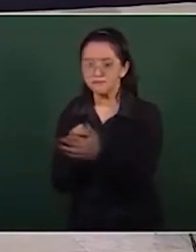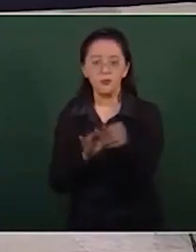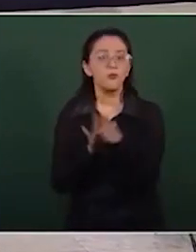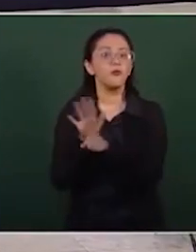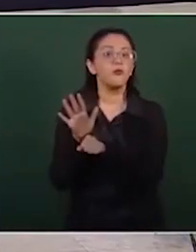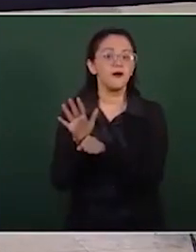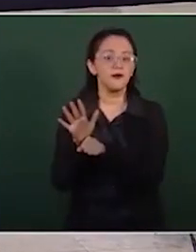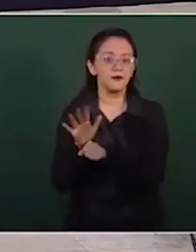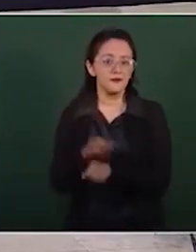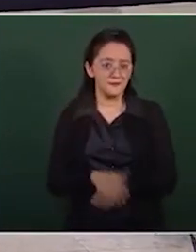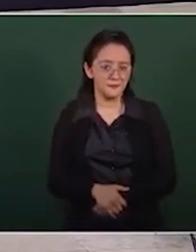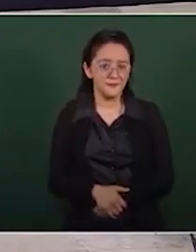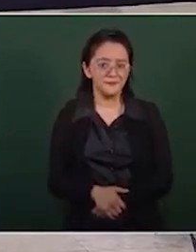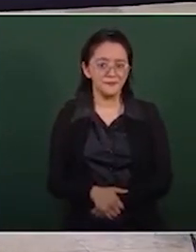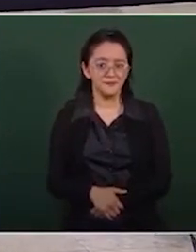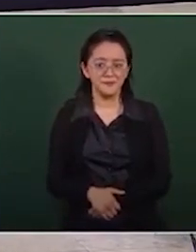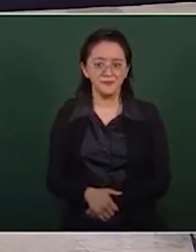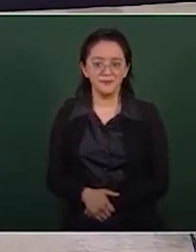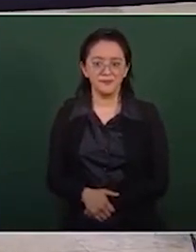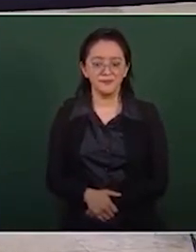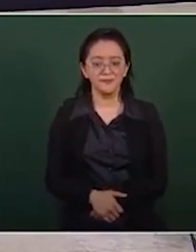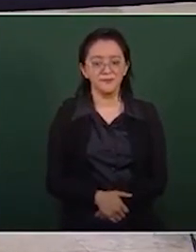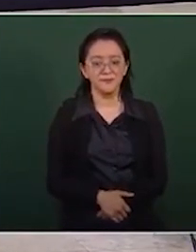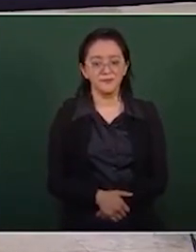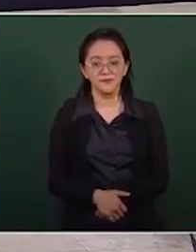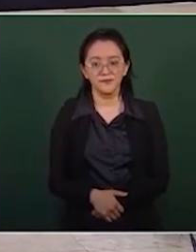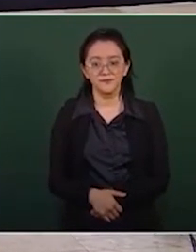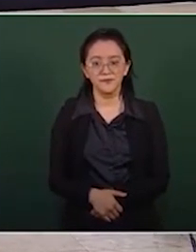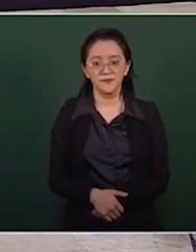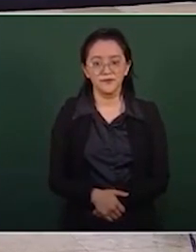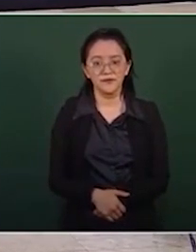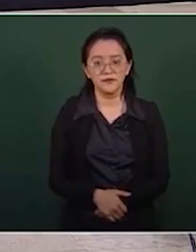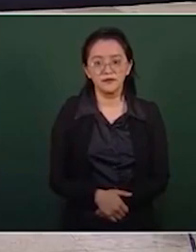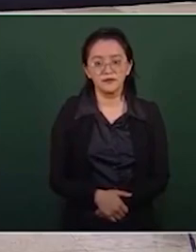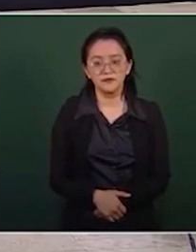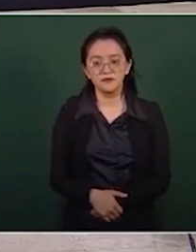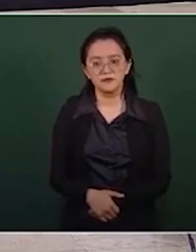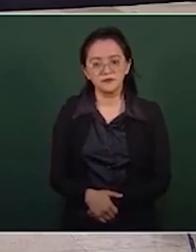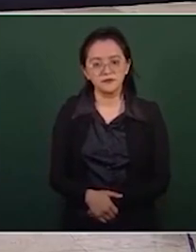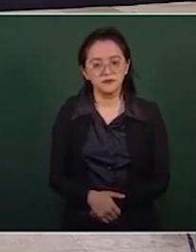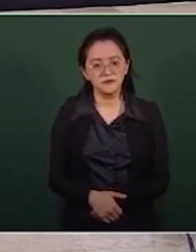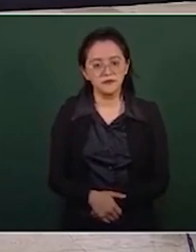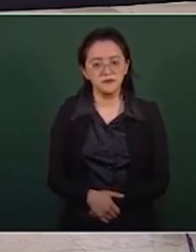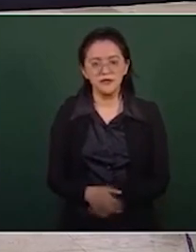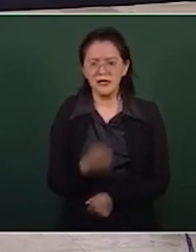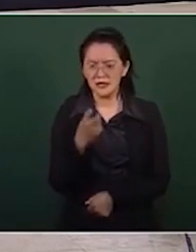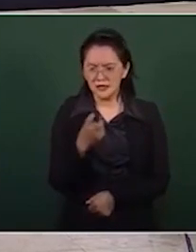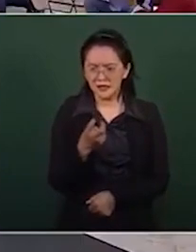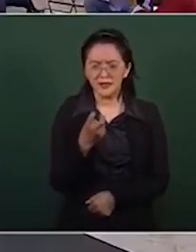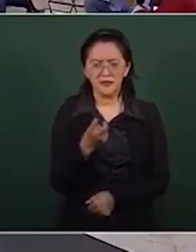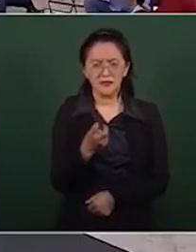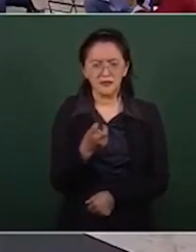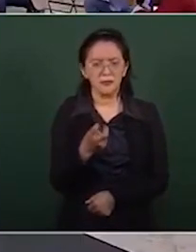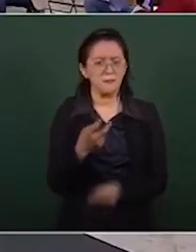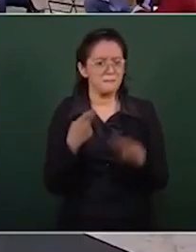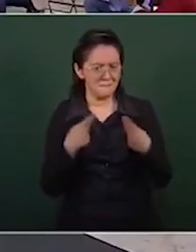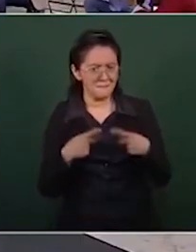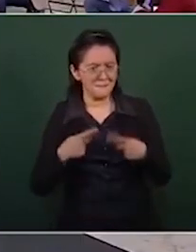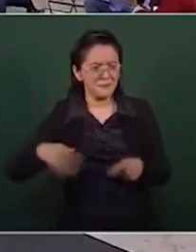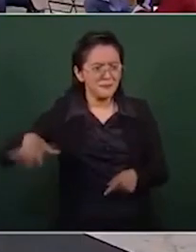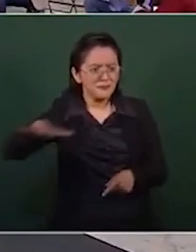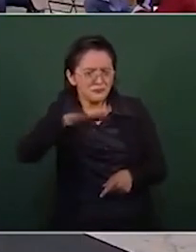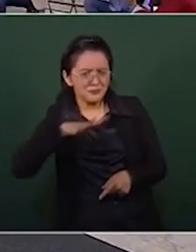nos olvidamos porque esto es contrario al interés popular, esto es lo que nos